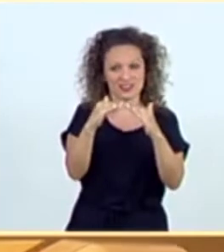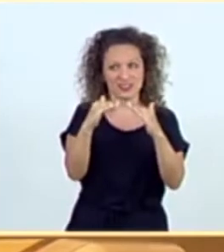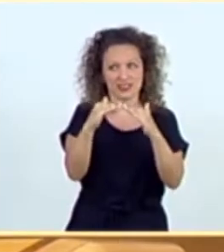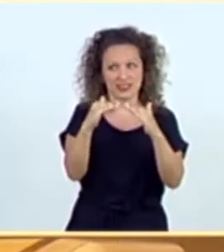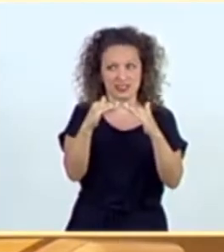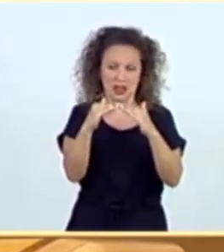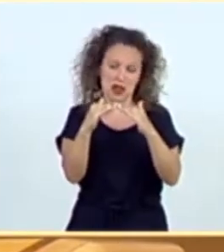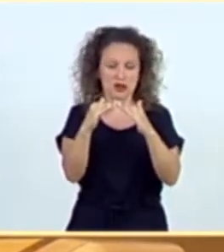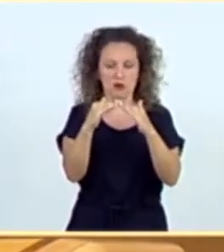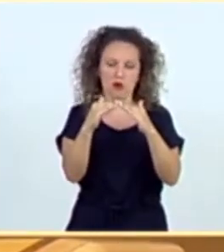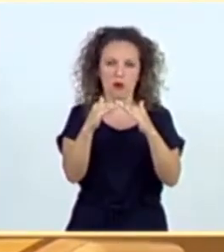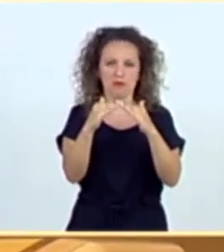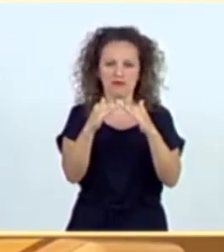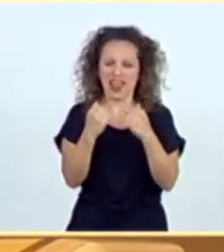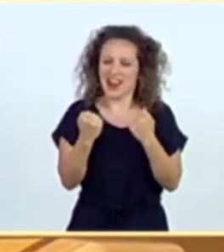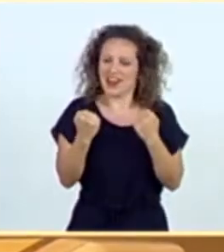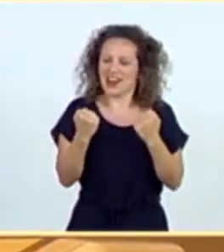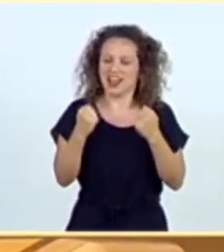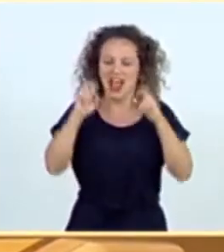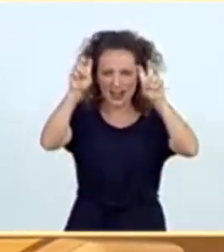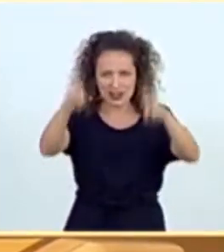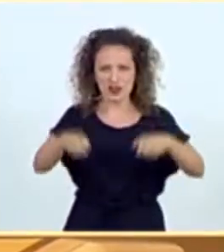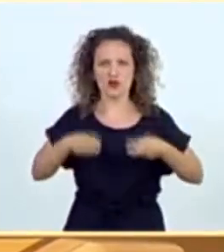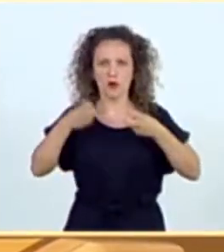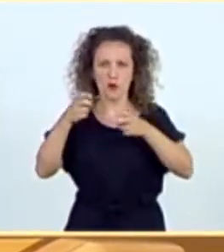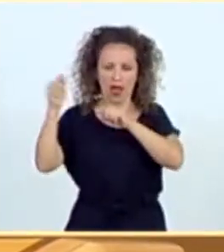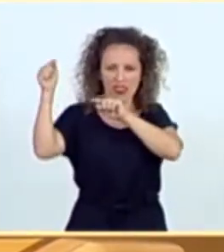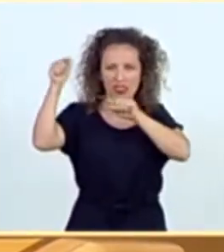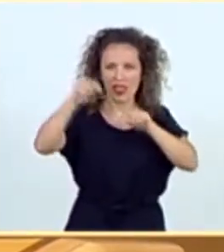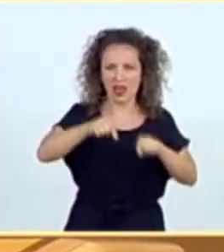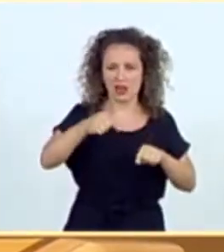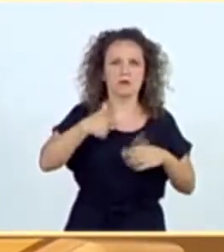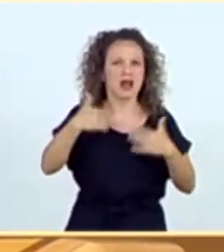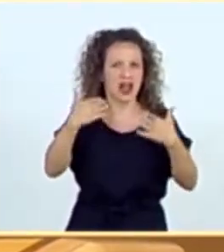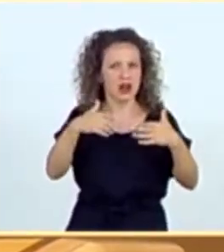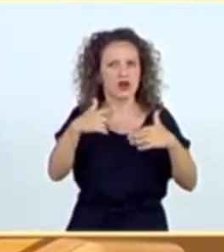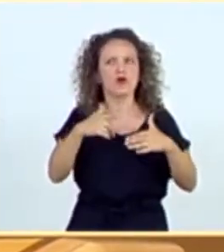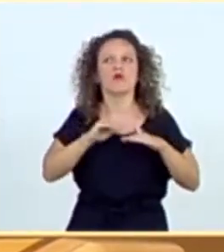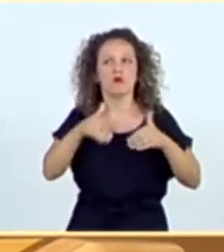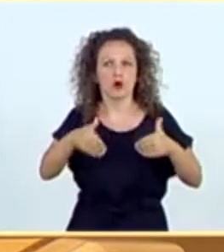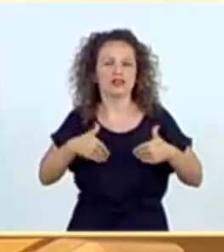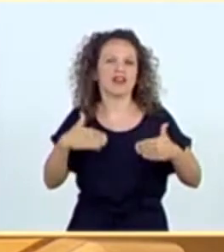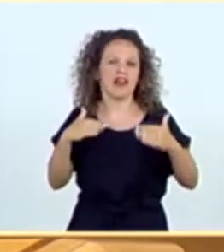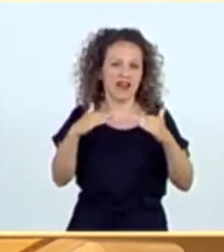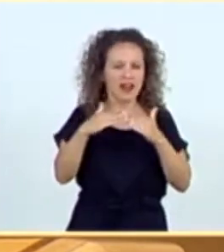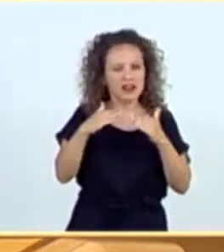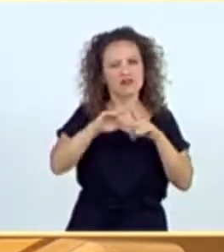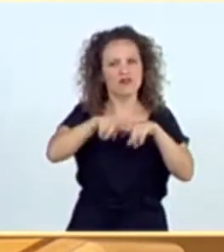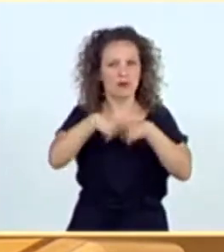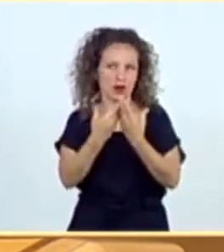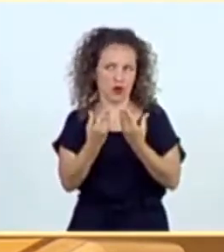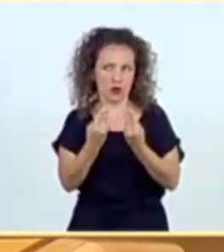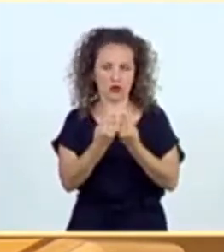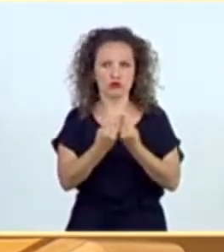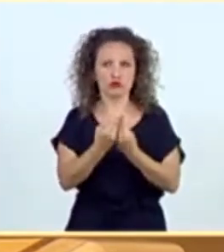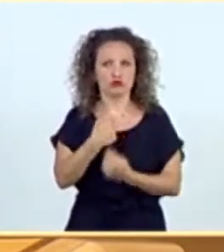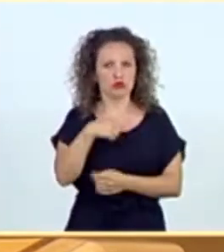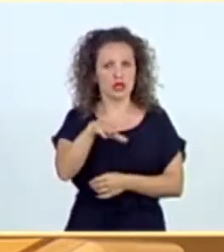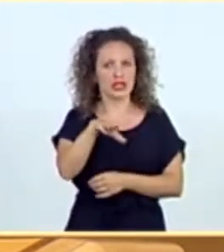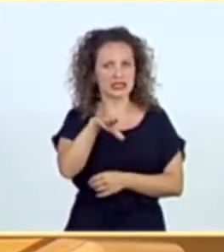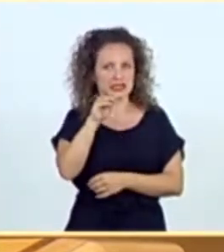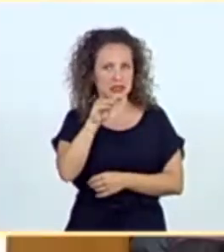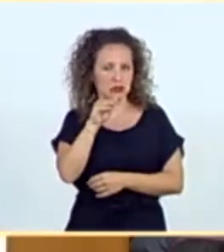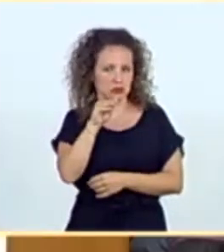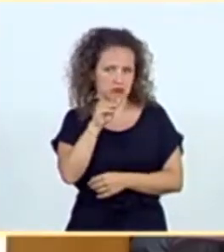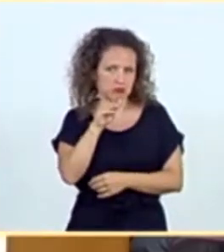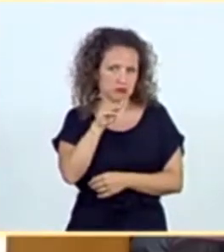energías renovadas. Me alegra que haya podido volver después de tres meses por su casa y estar con su familia. Y yo comprendo esto y usted